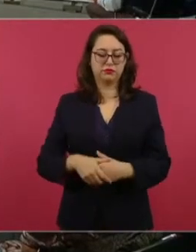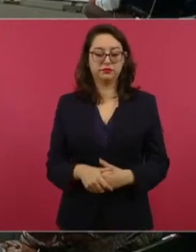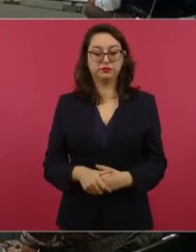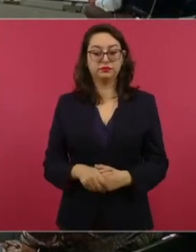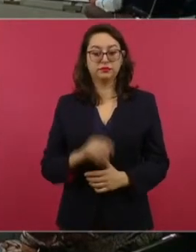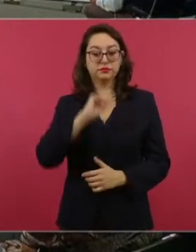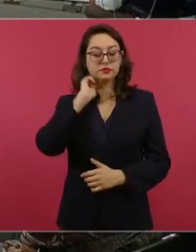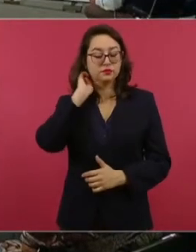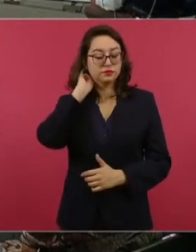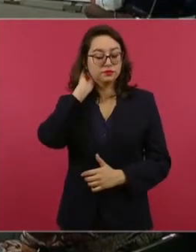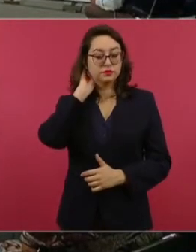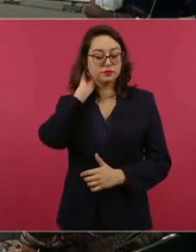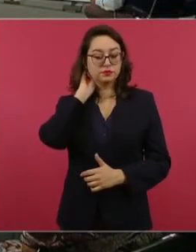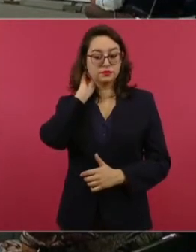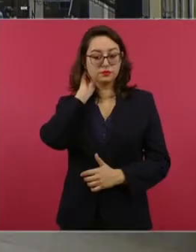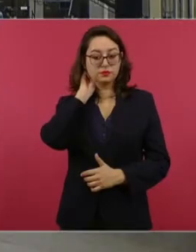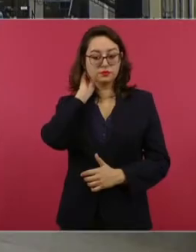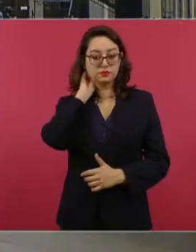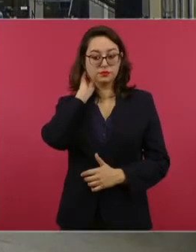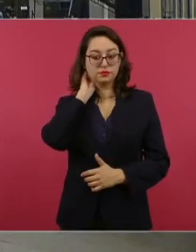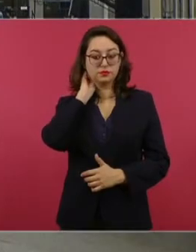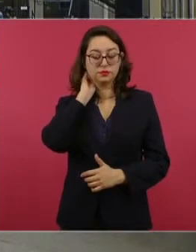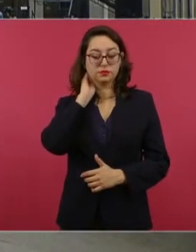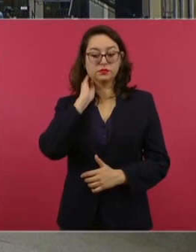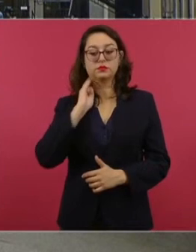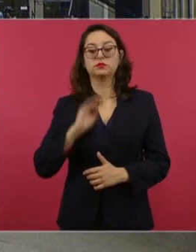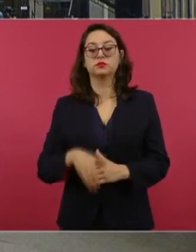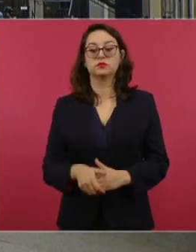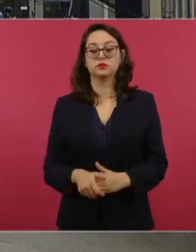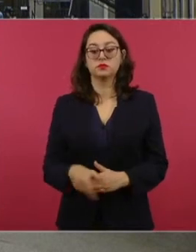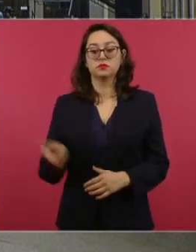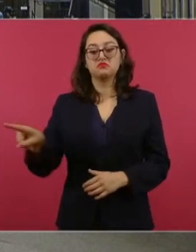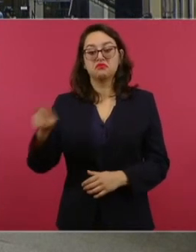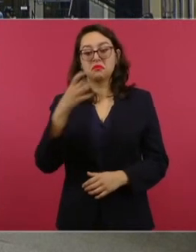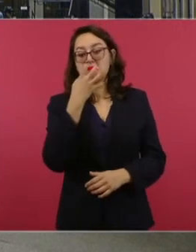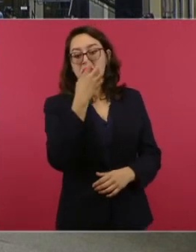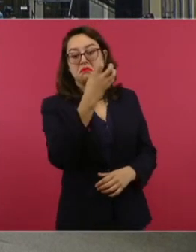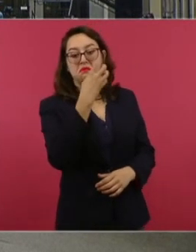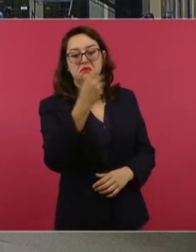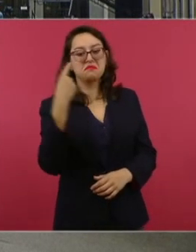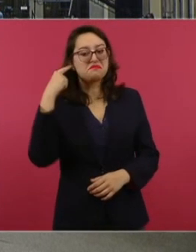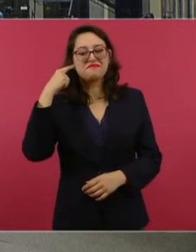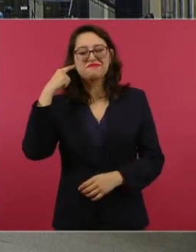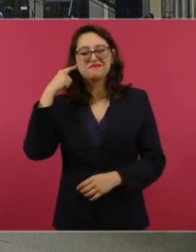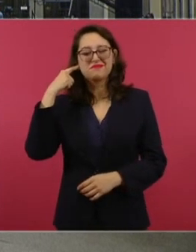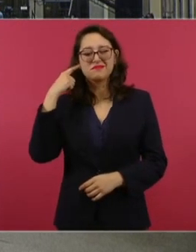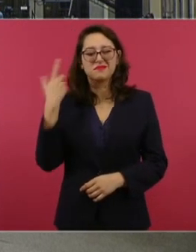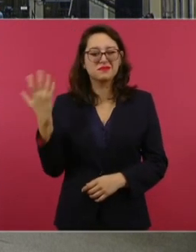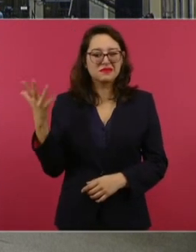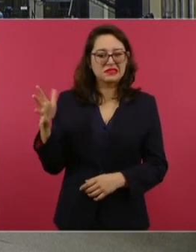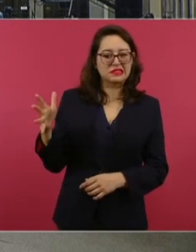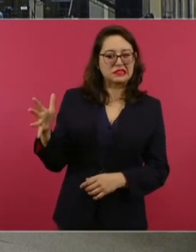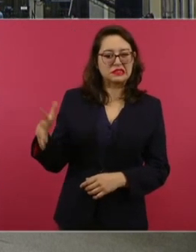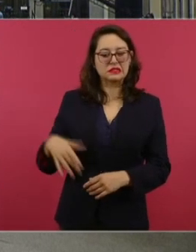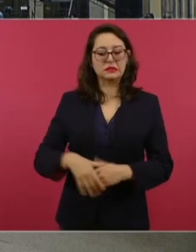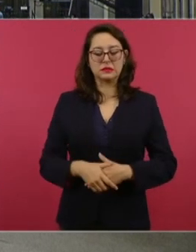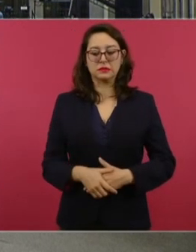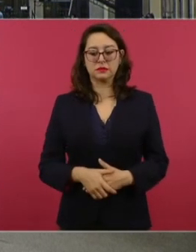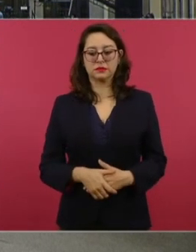¿Se hacer una iniciativa a regular la comercialización de los drones, es decir, la